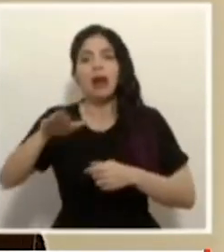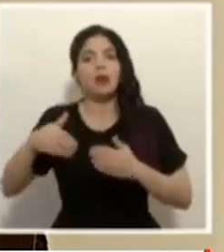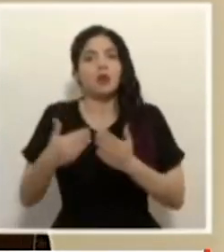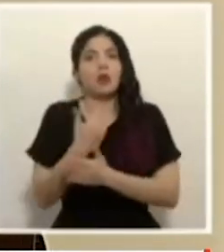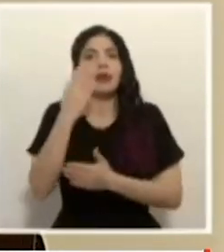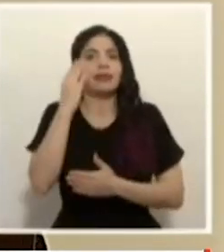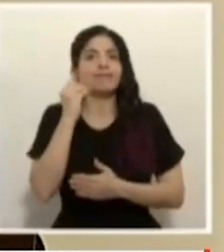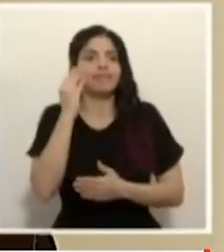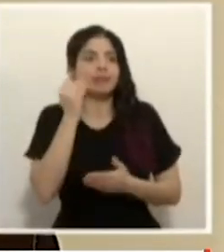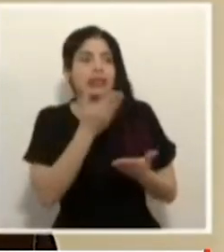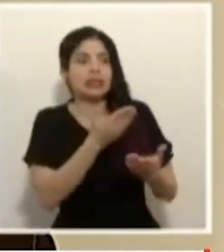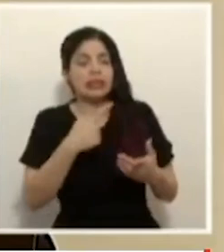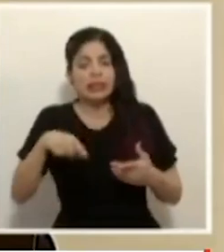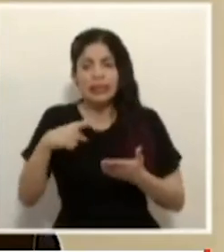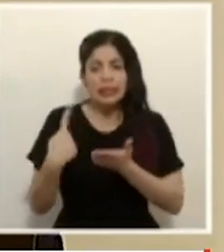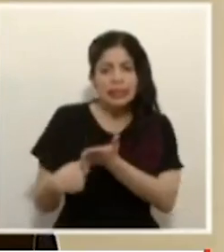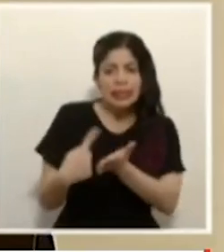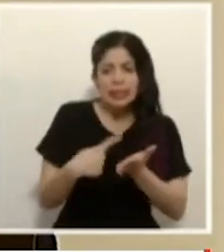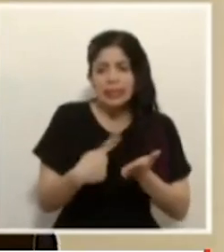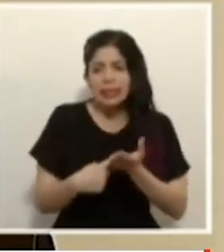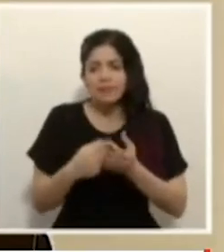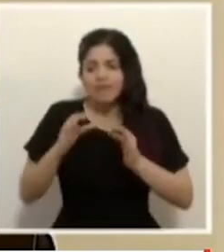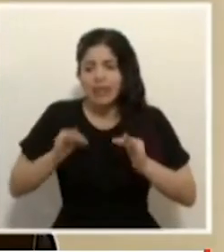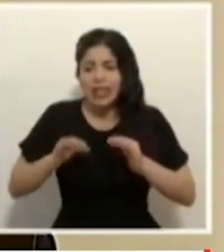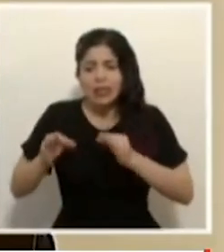y hay que tomar decisiones muy cuidadosas.